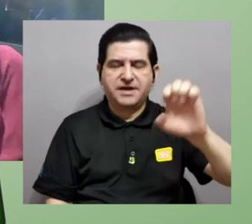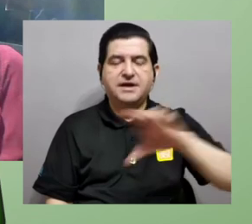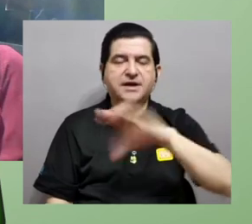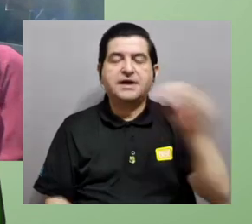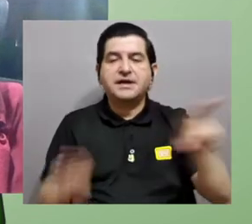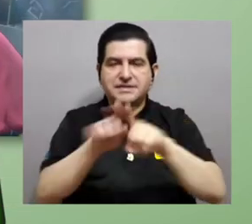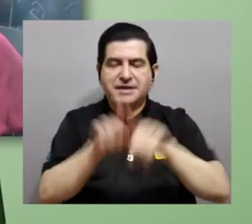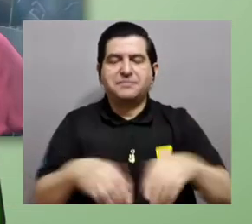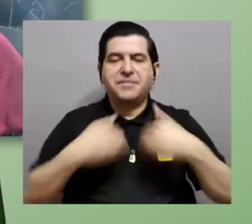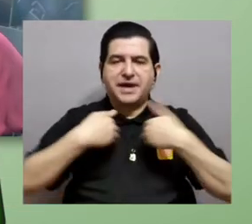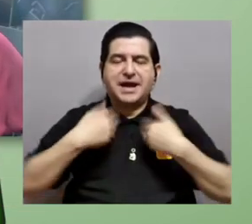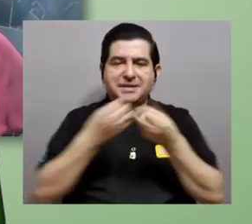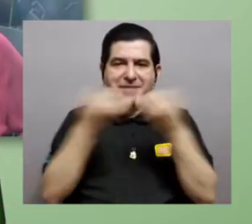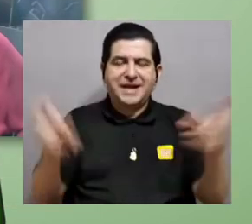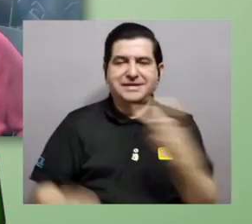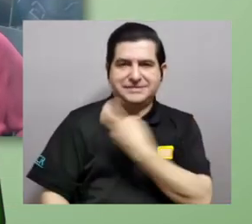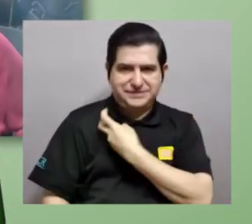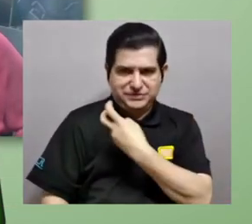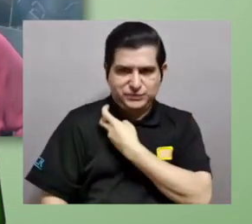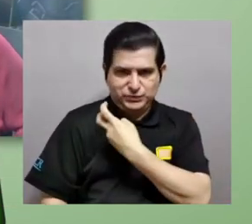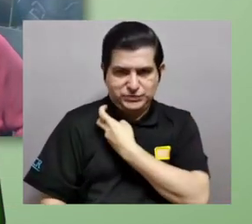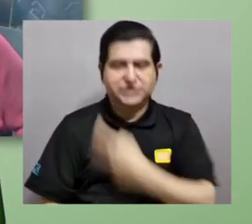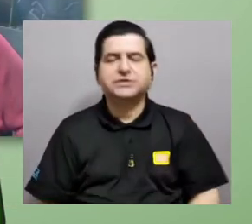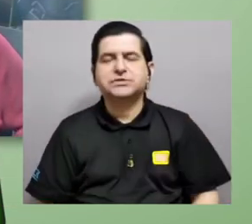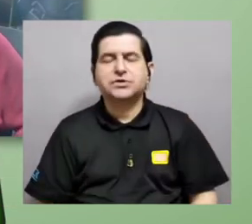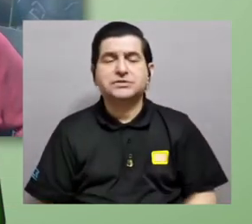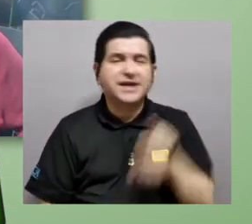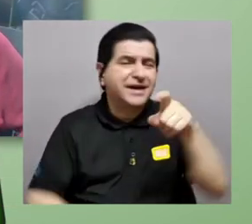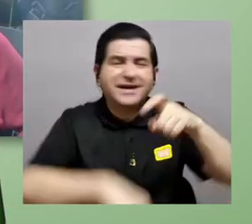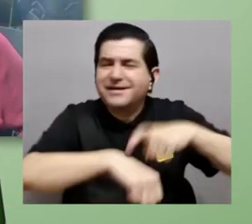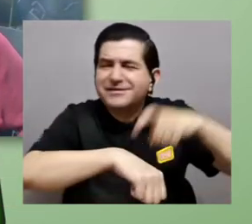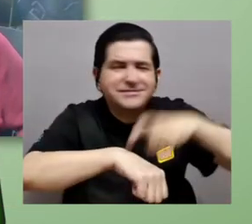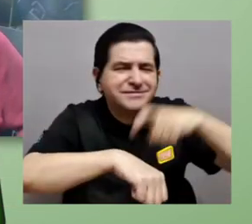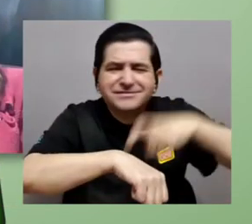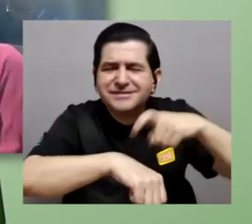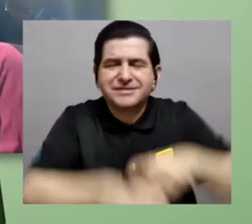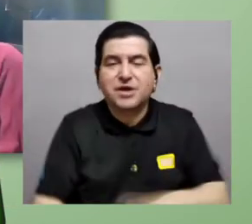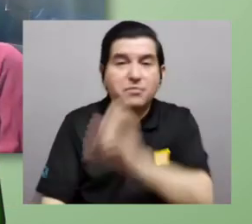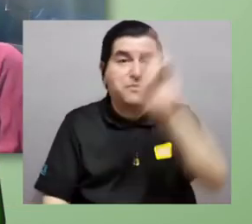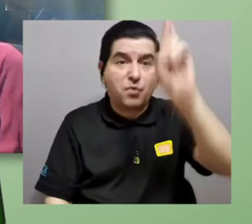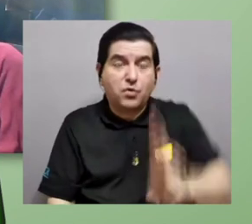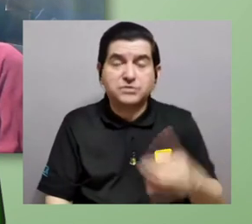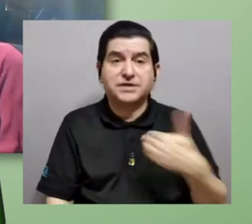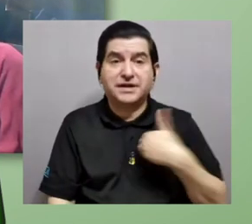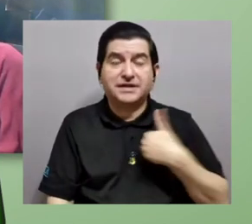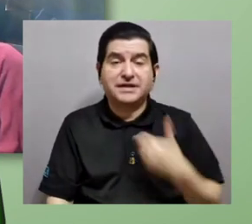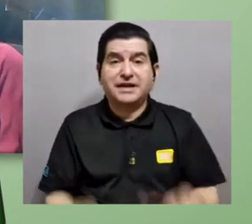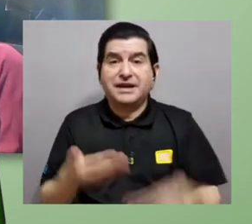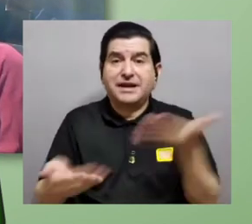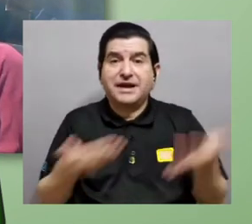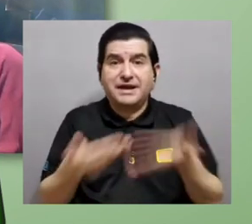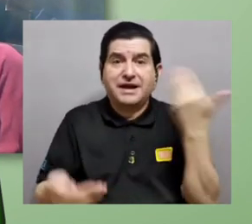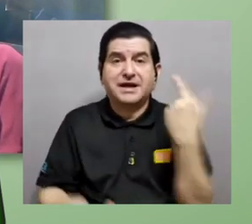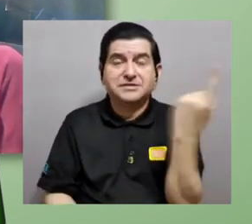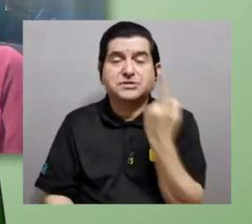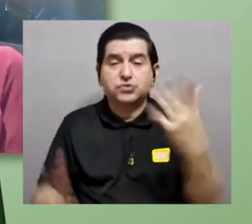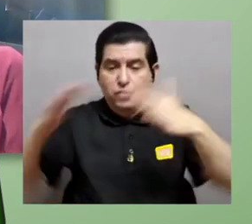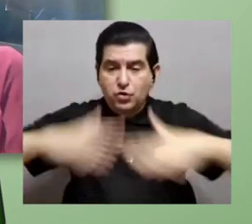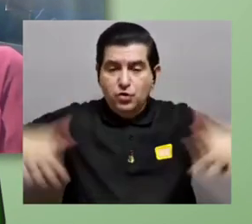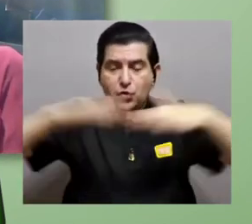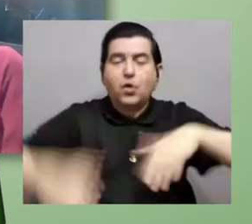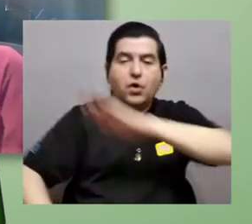y bueno invertebrados bastantes y este porque todavía San Costa Rica tenía prácticamente